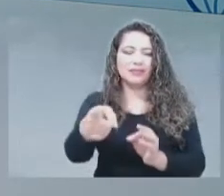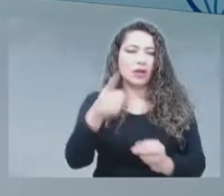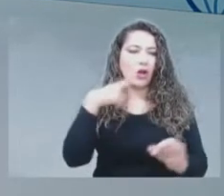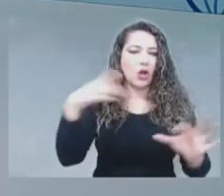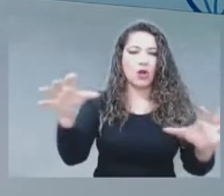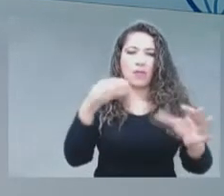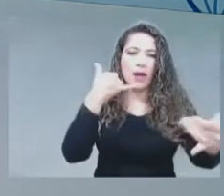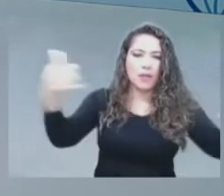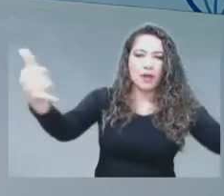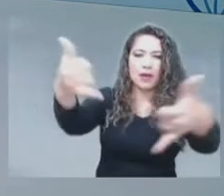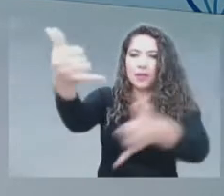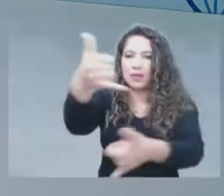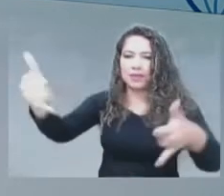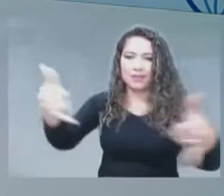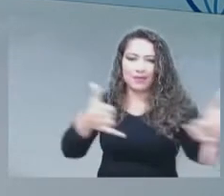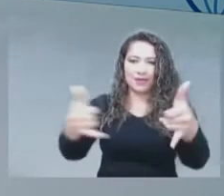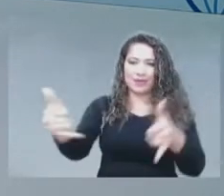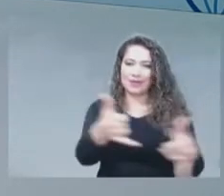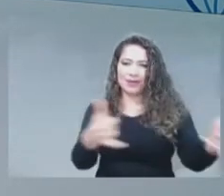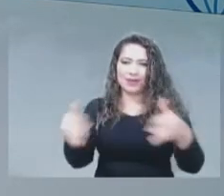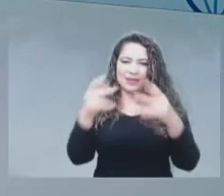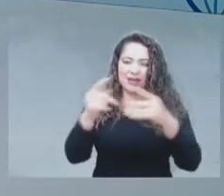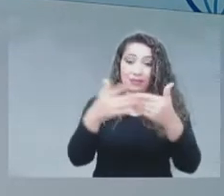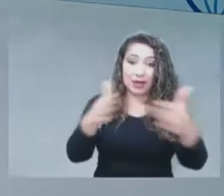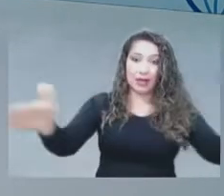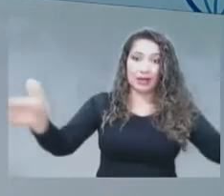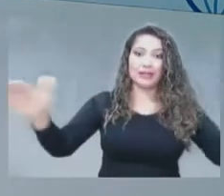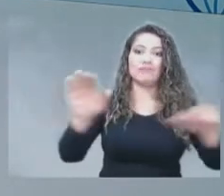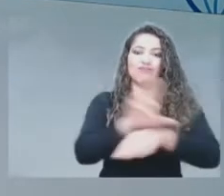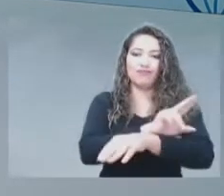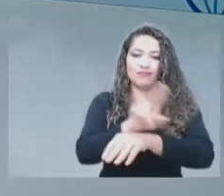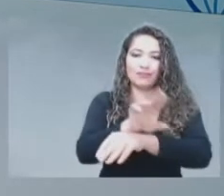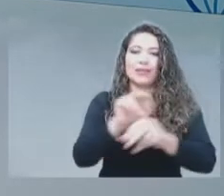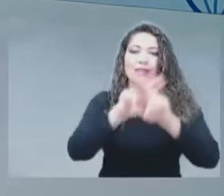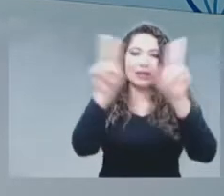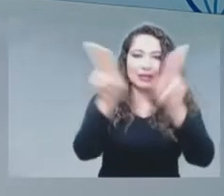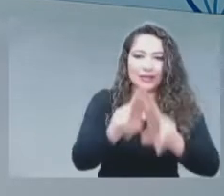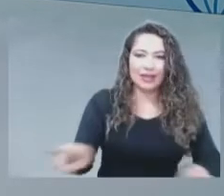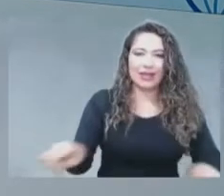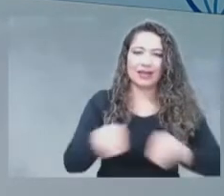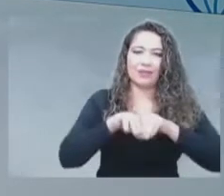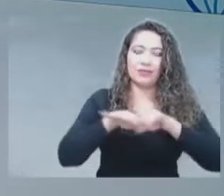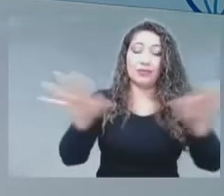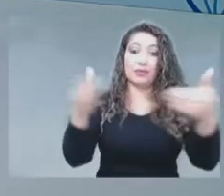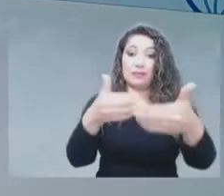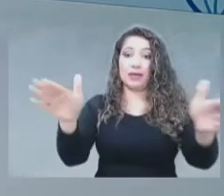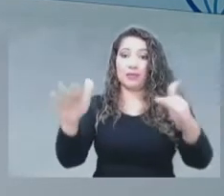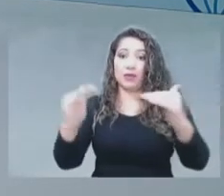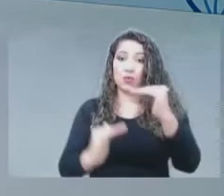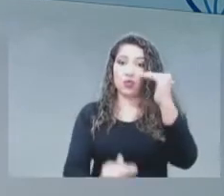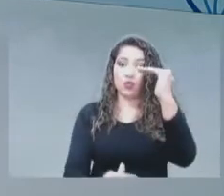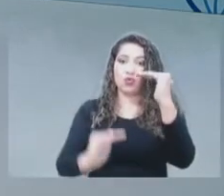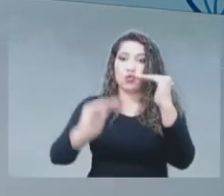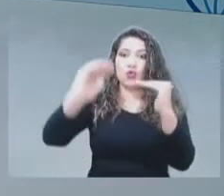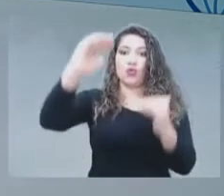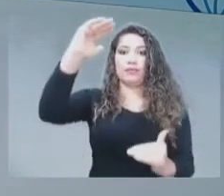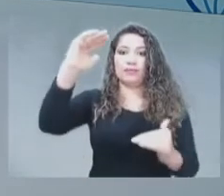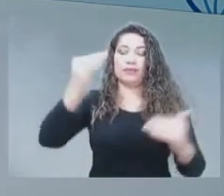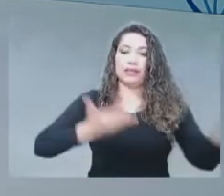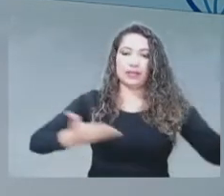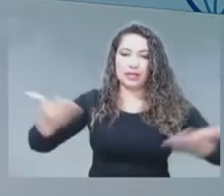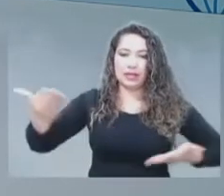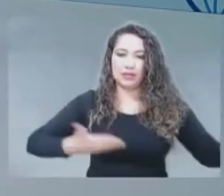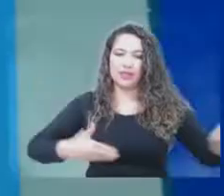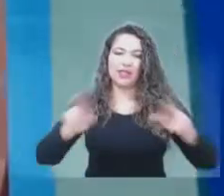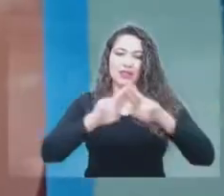Cada vez con mayores anchos de banda, cada vez posibilitan el uso de más y mejores servicios, acceso a internet, con